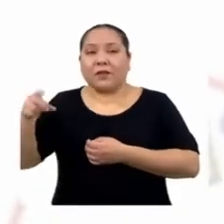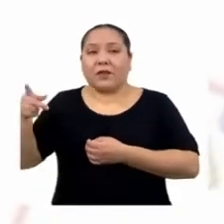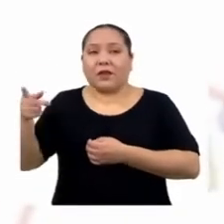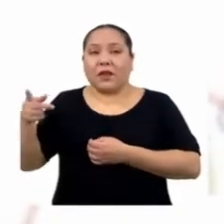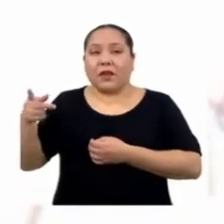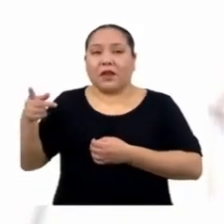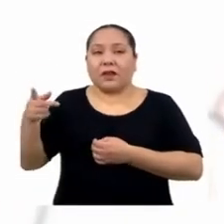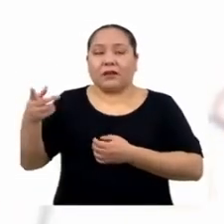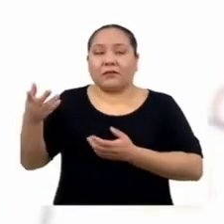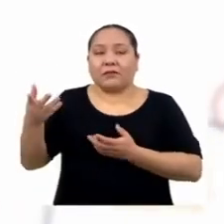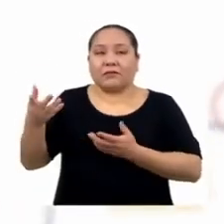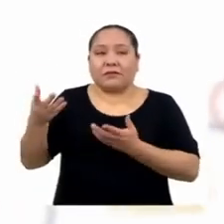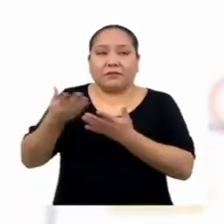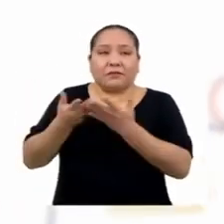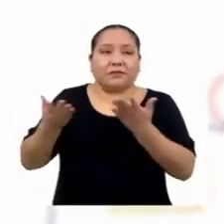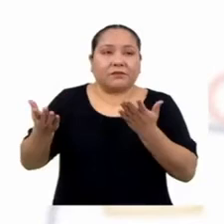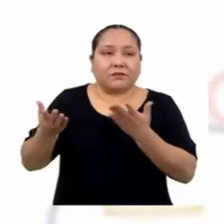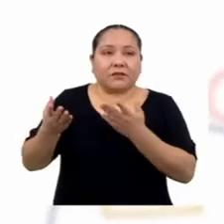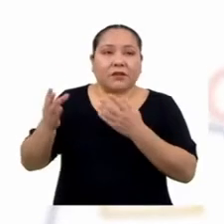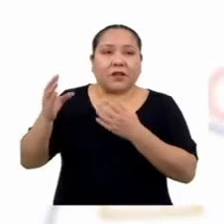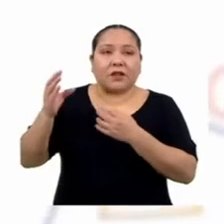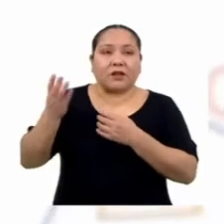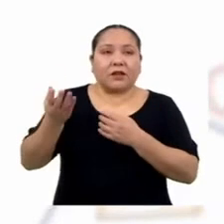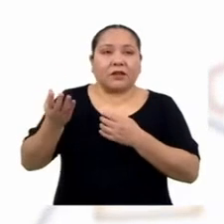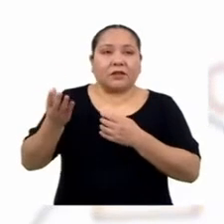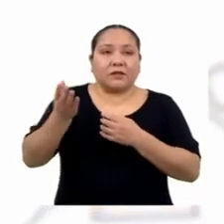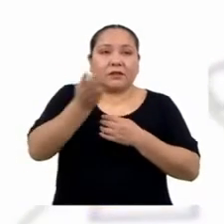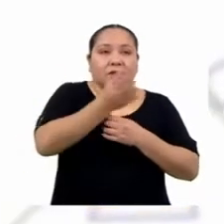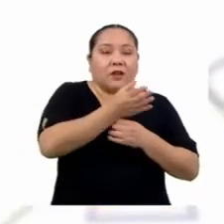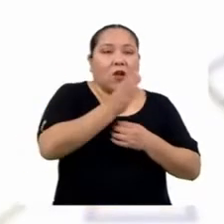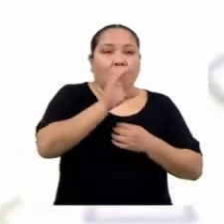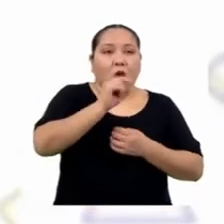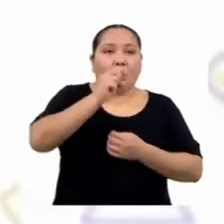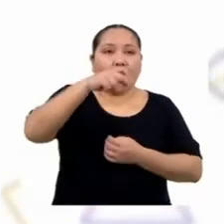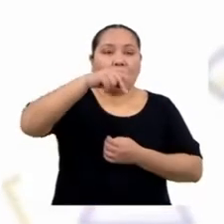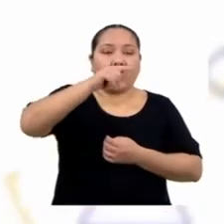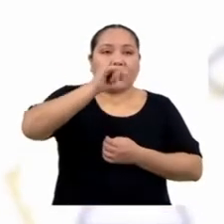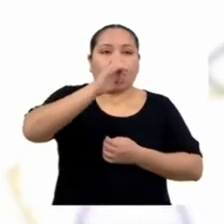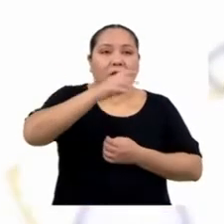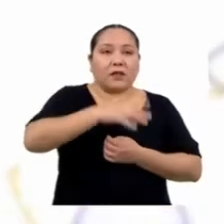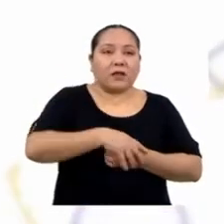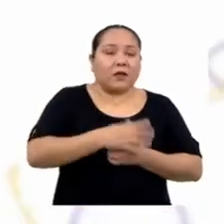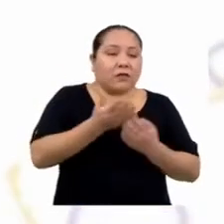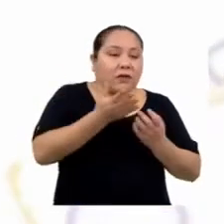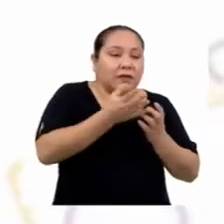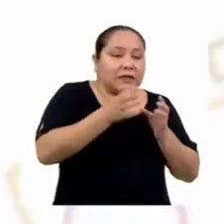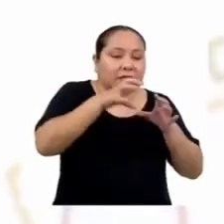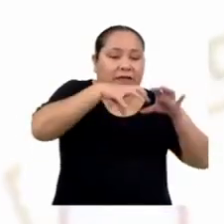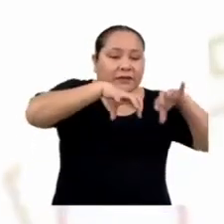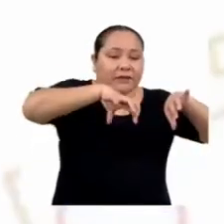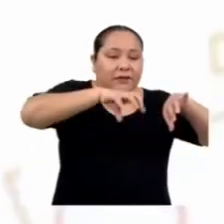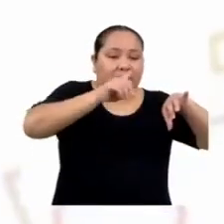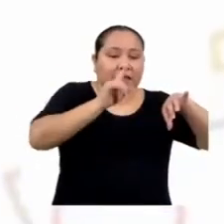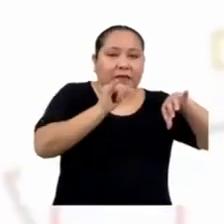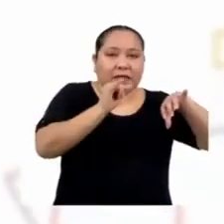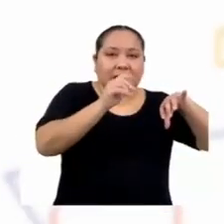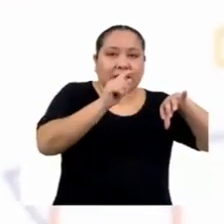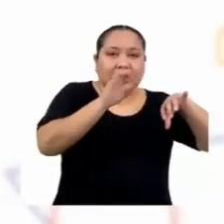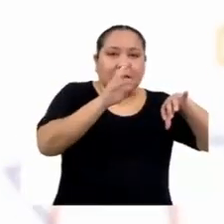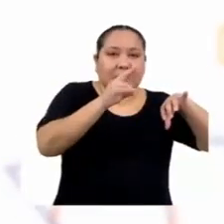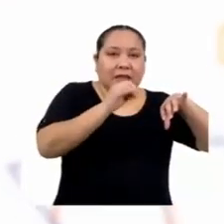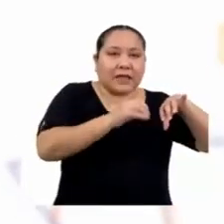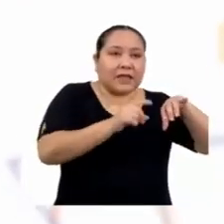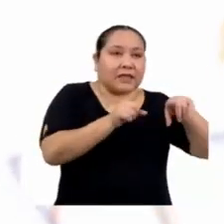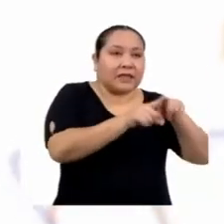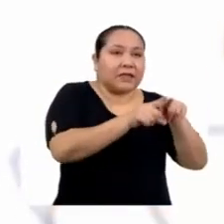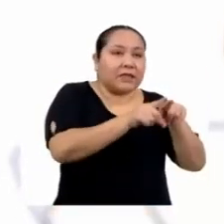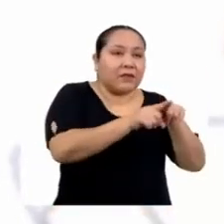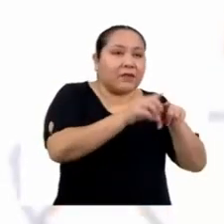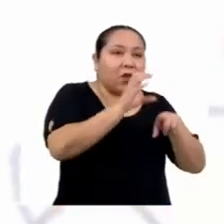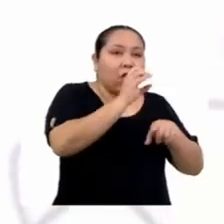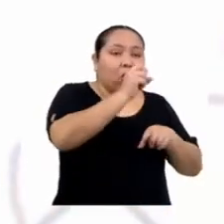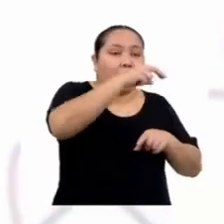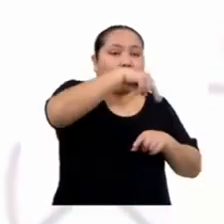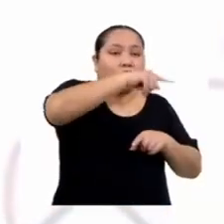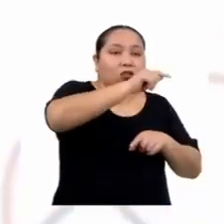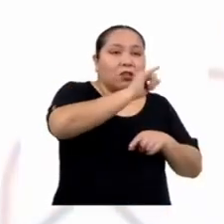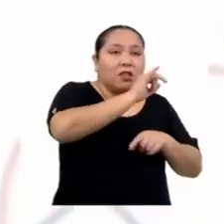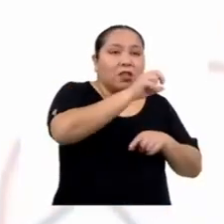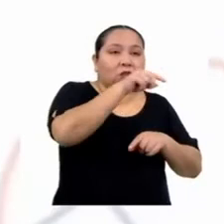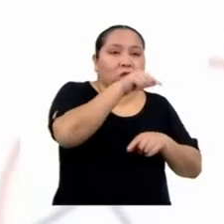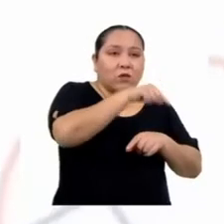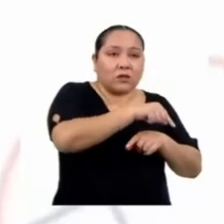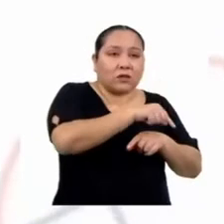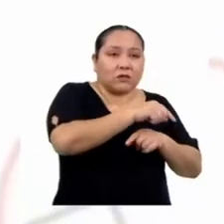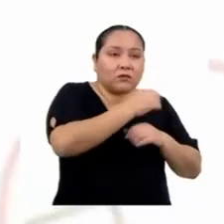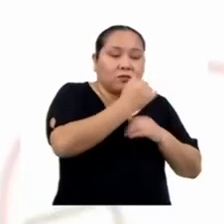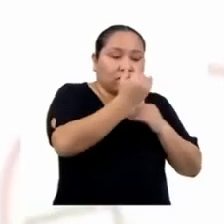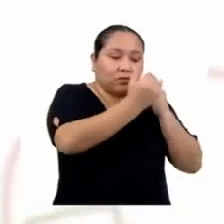Estas se clasifican en discretas, valores como el número de hijos o hermanas, y también en continuas, variables que pueden asumir